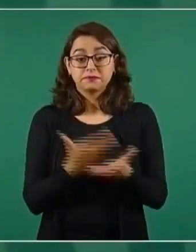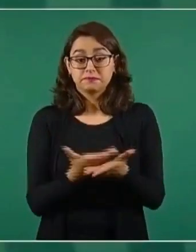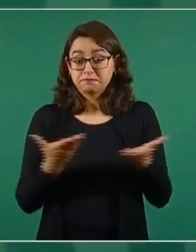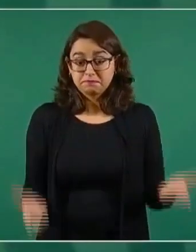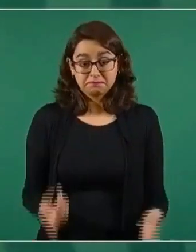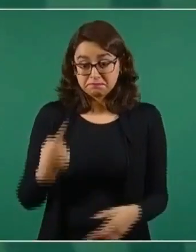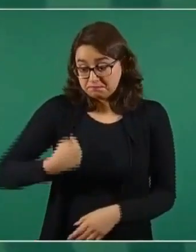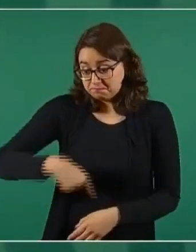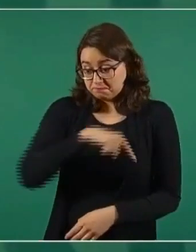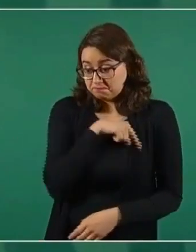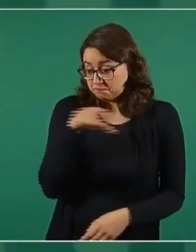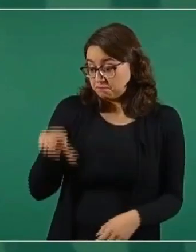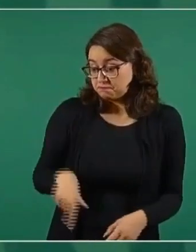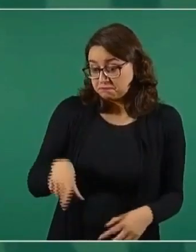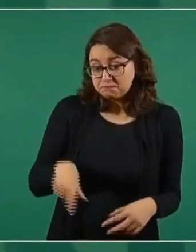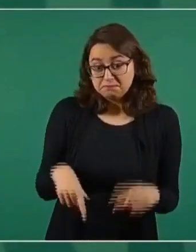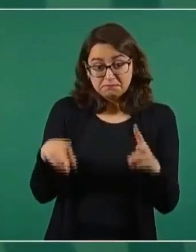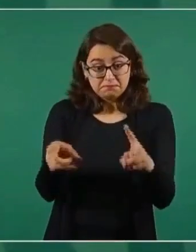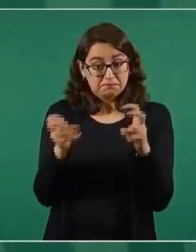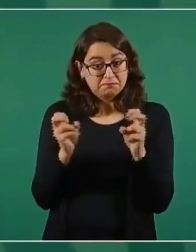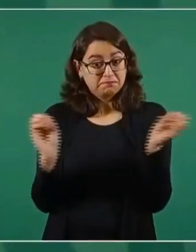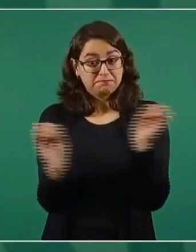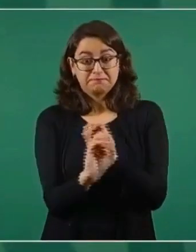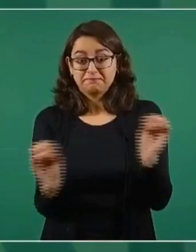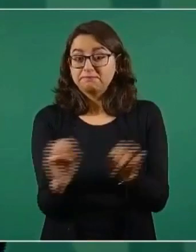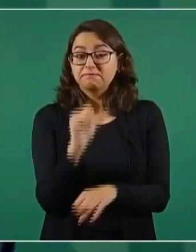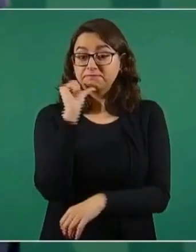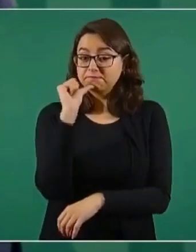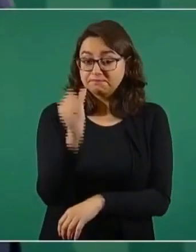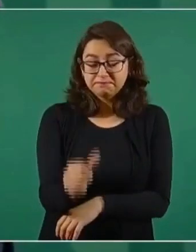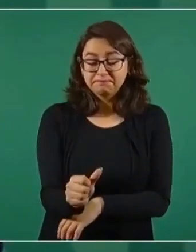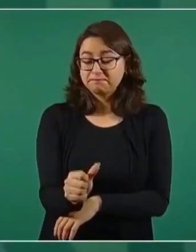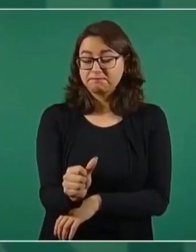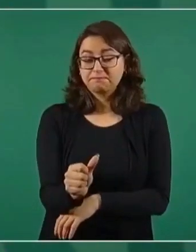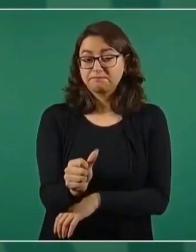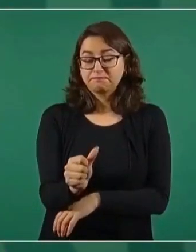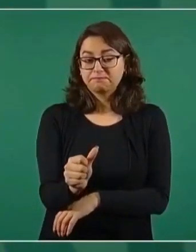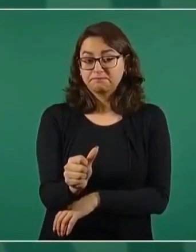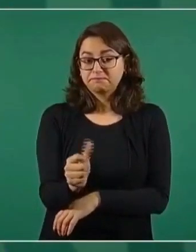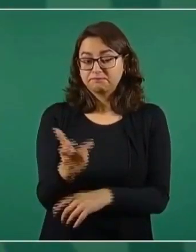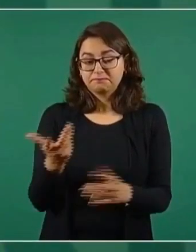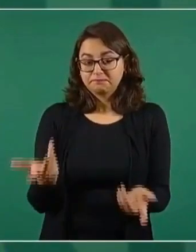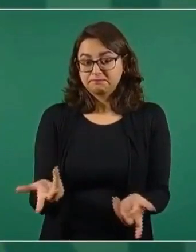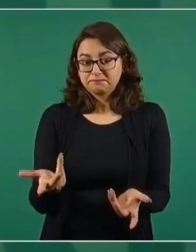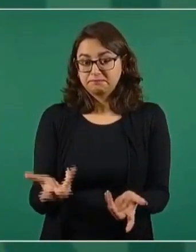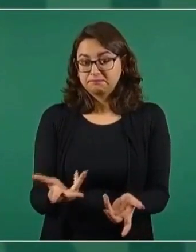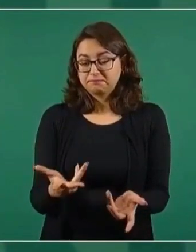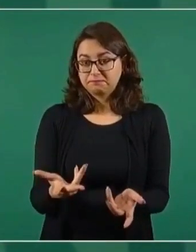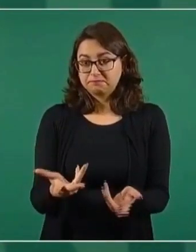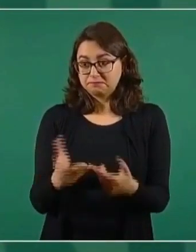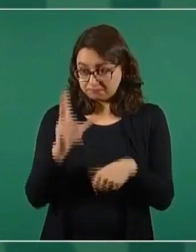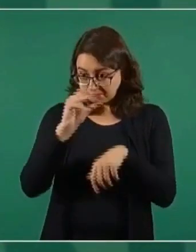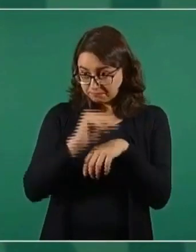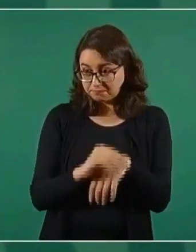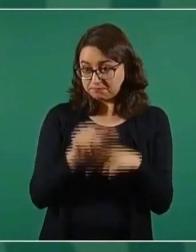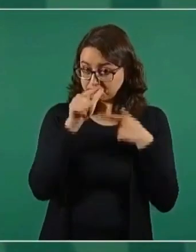tolerancia a la corrupción,